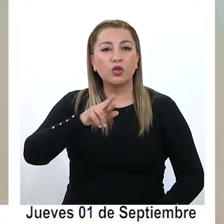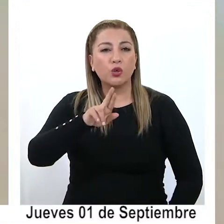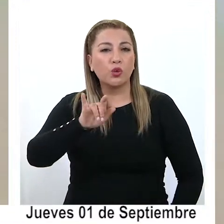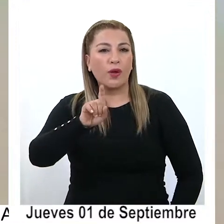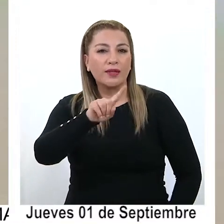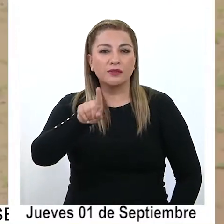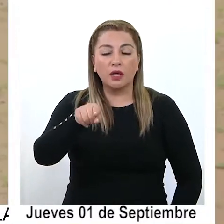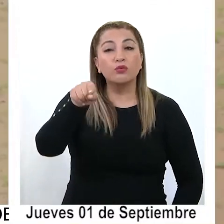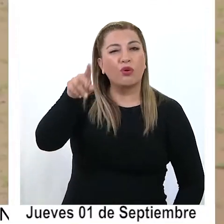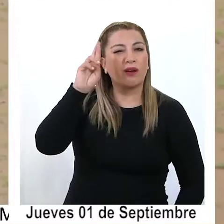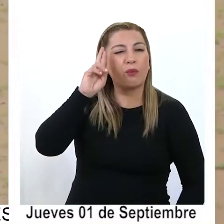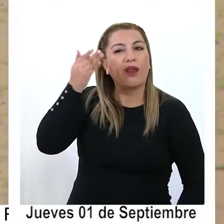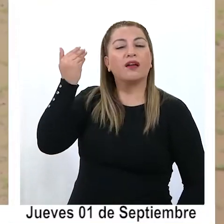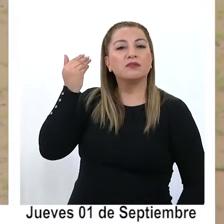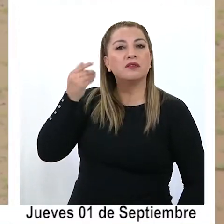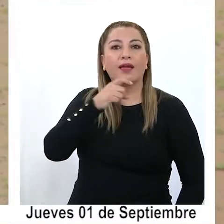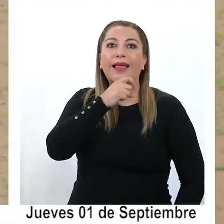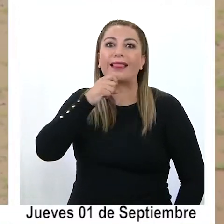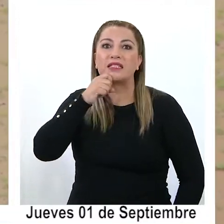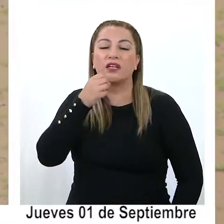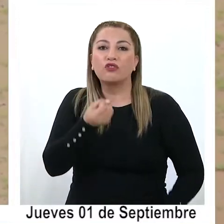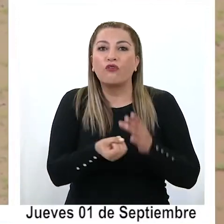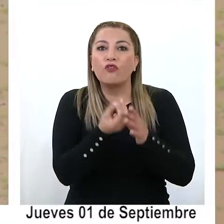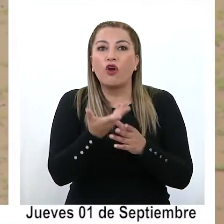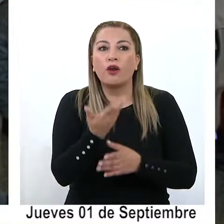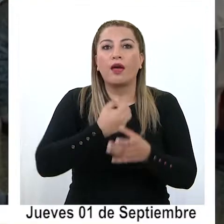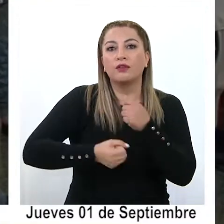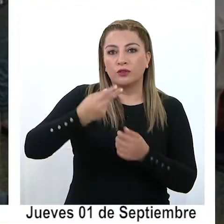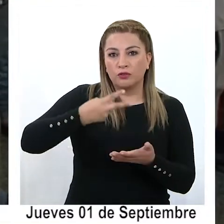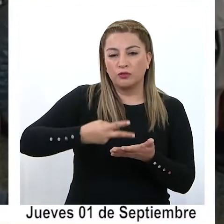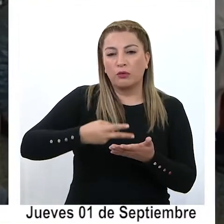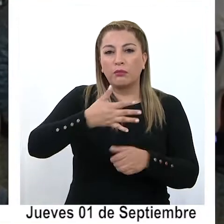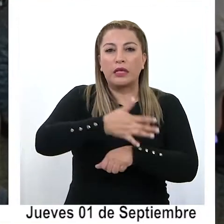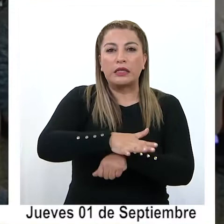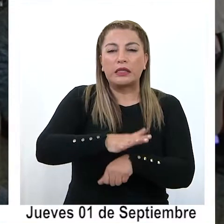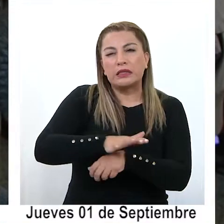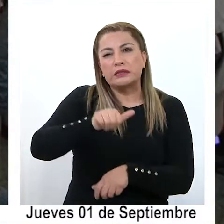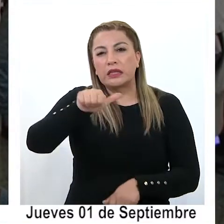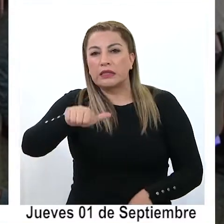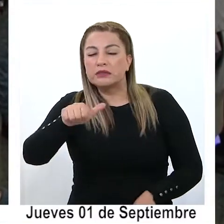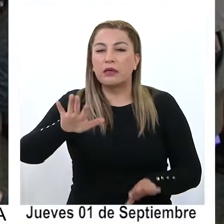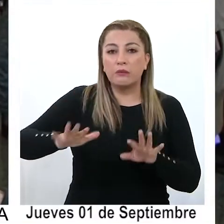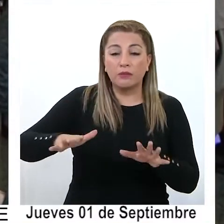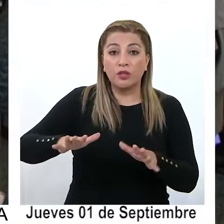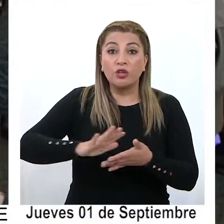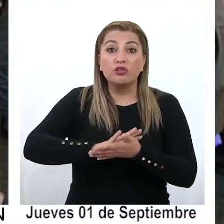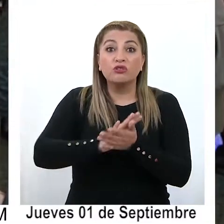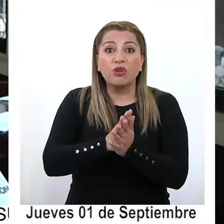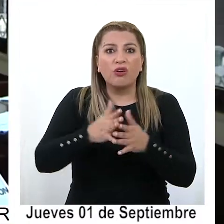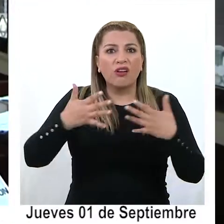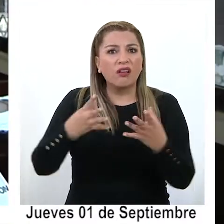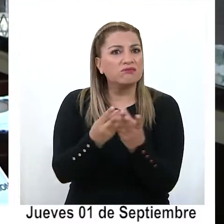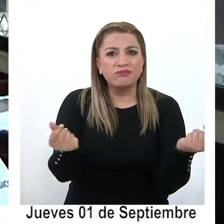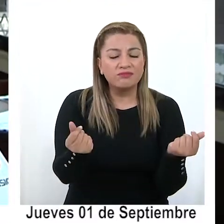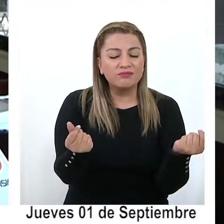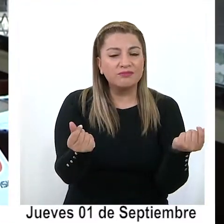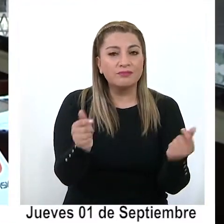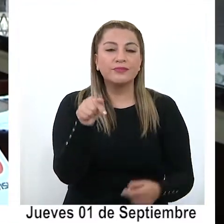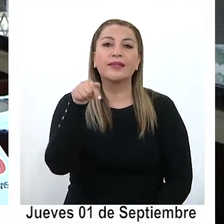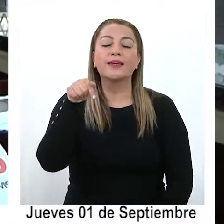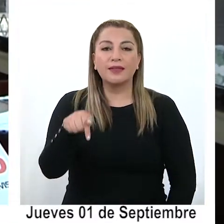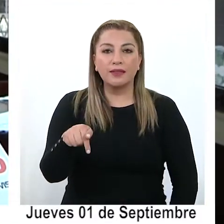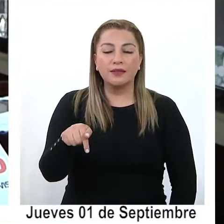recordar el desierto florido que tuvimos en el año 2015 o 2016, bueno, toda esa franja la destruyeron. Porque aquí